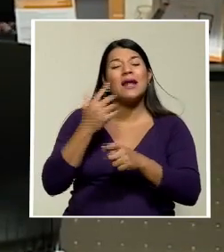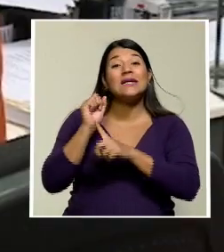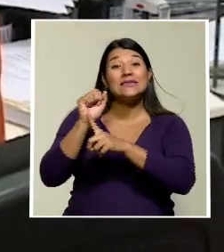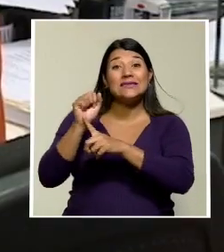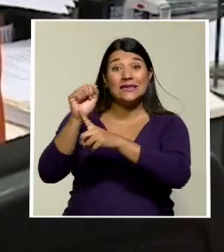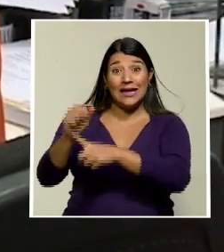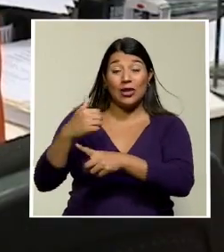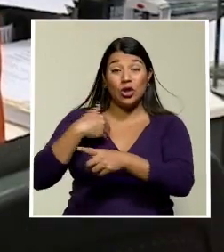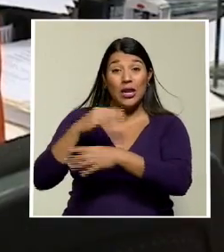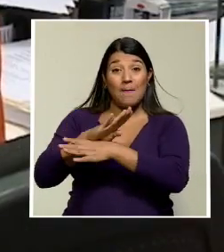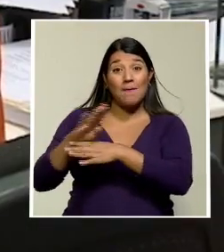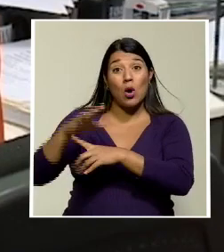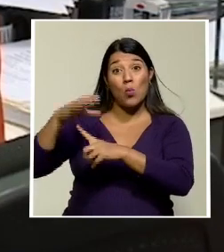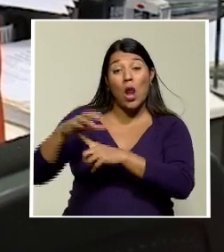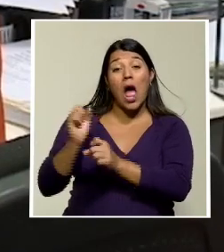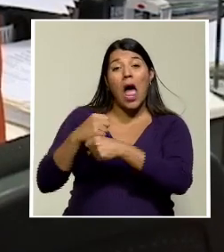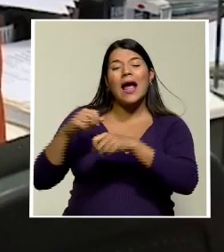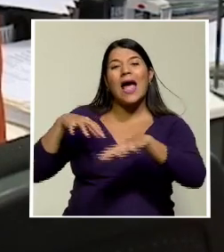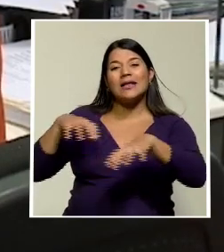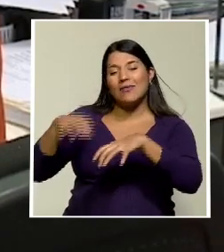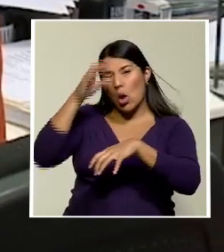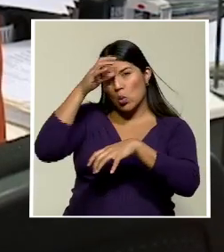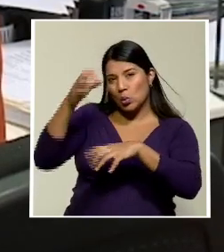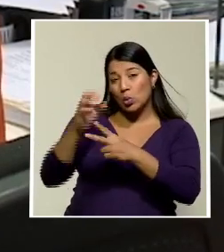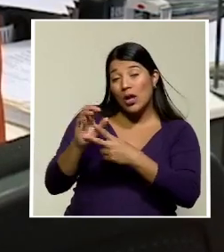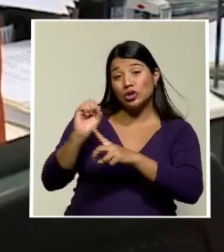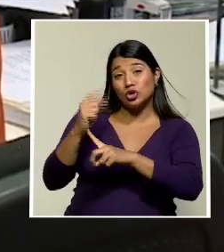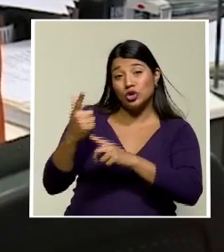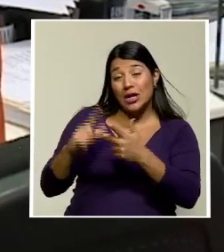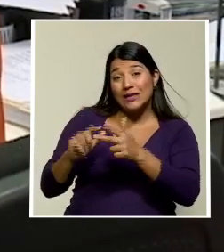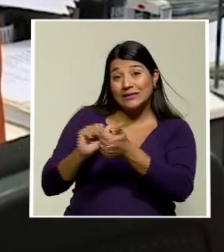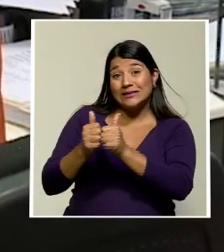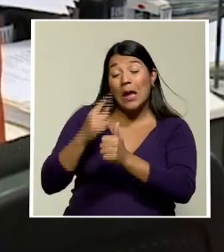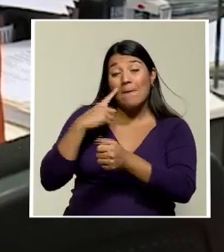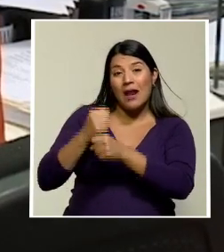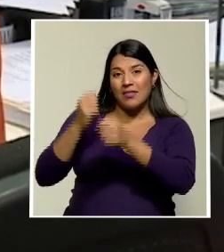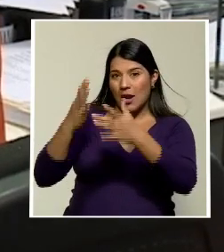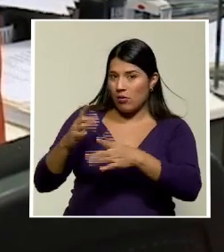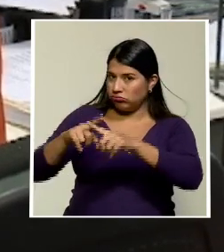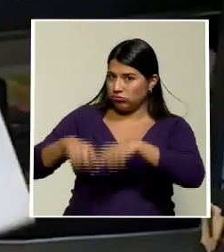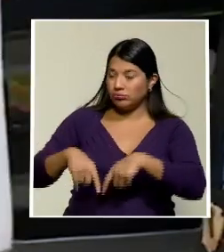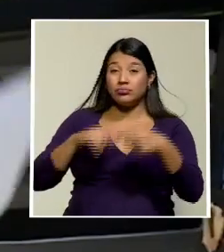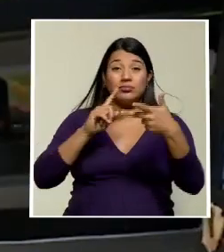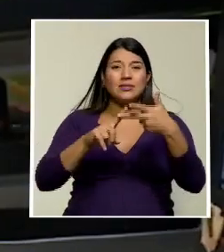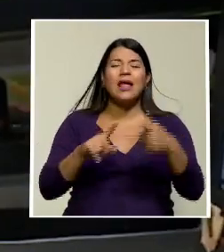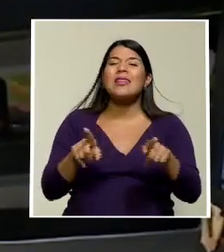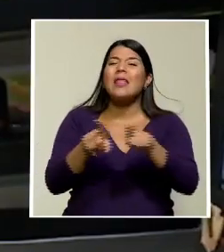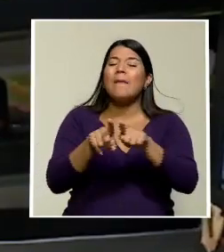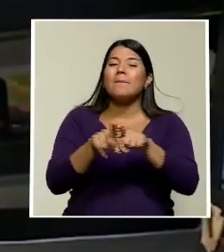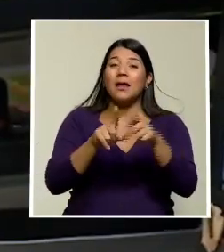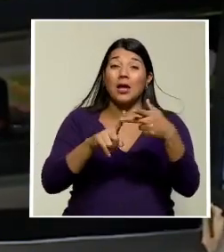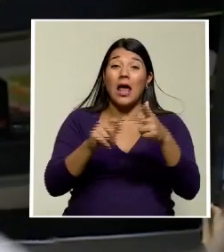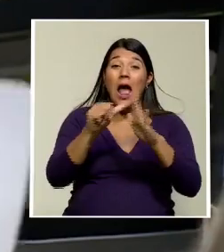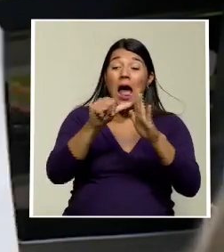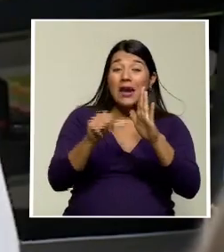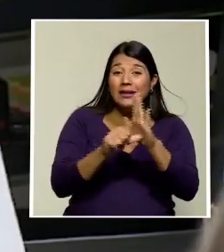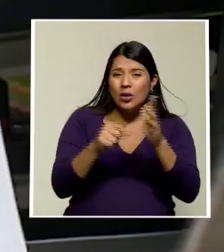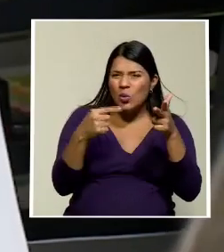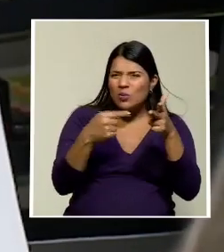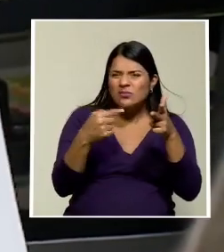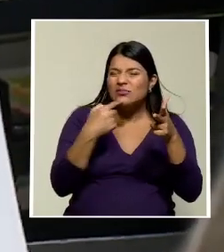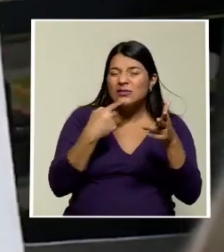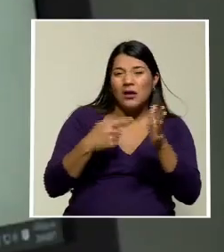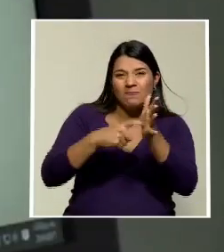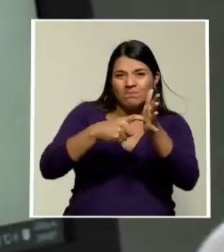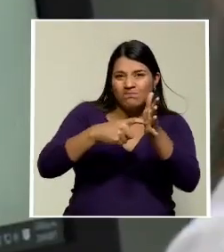Popular destinara actividades culturales, sociales y deportivas para los empleados. Por último, dejaron sin validez un artículo que forzaba